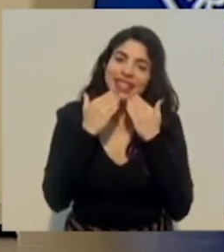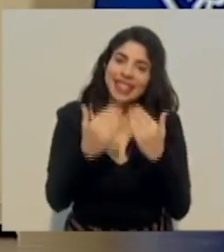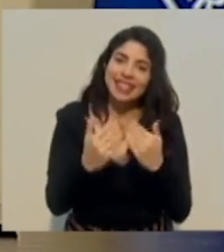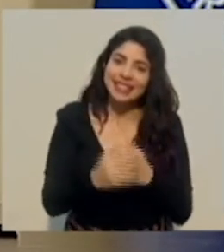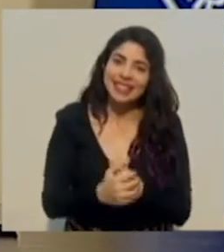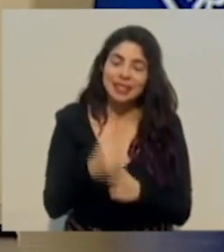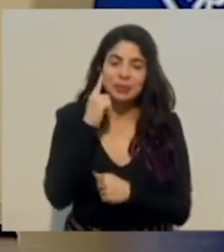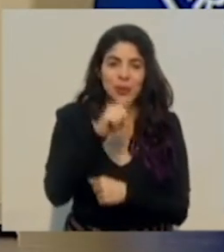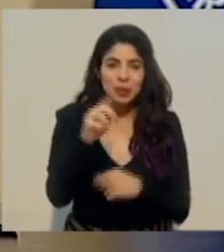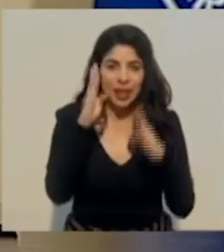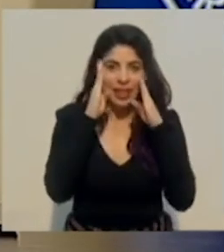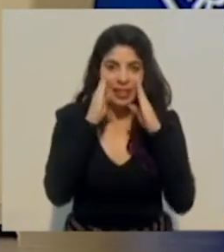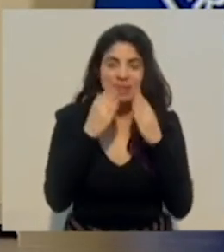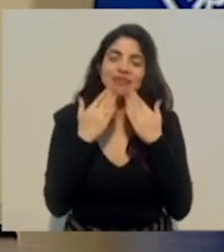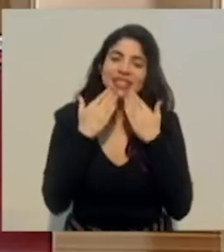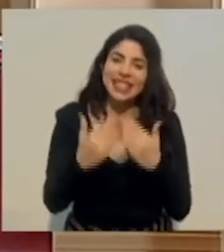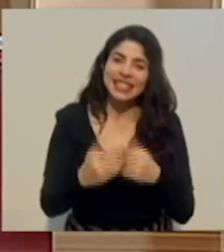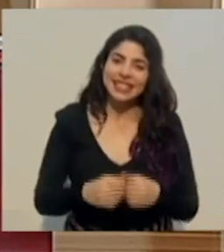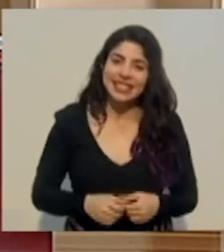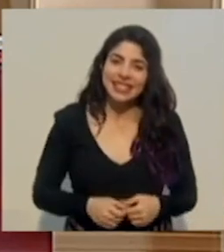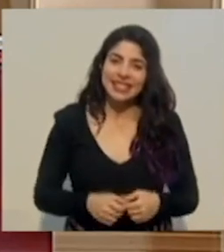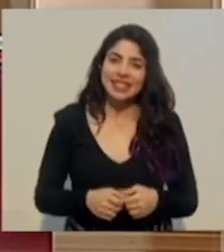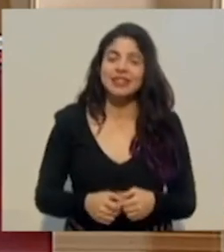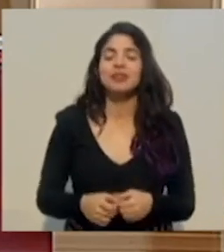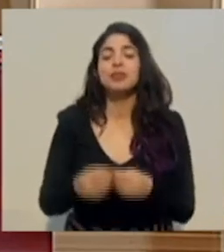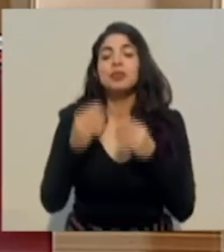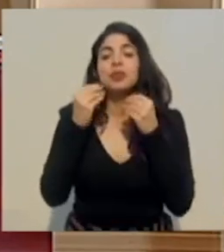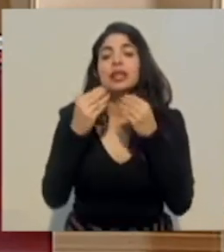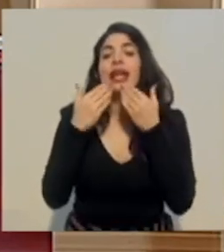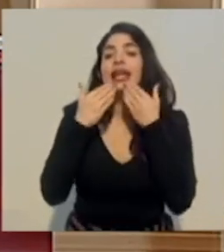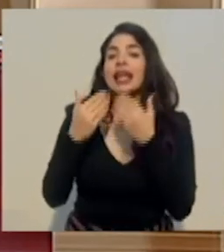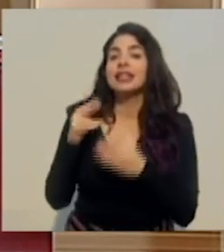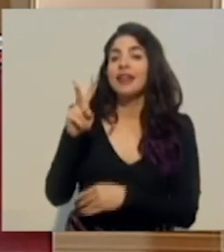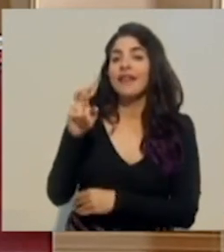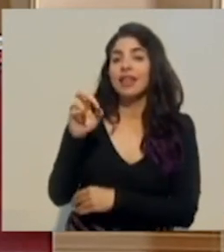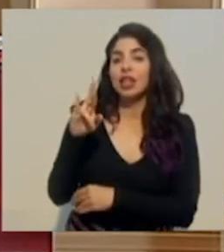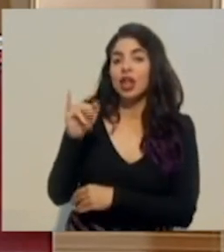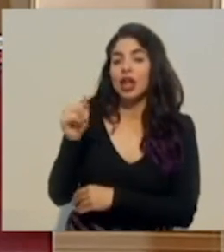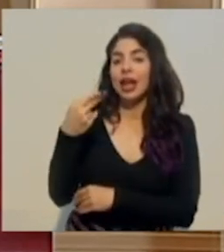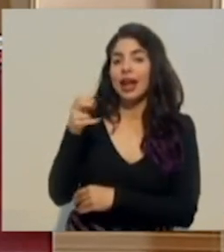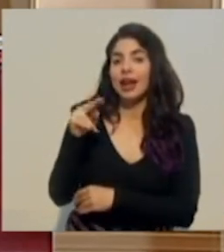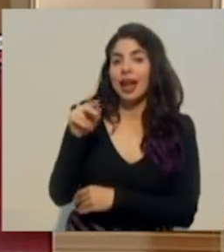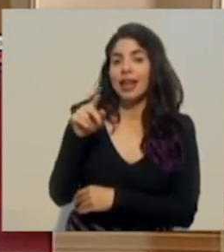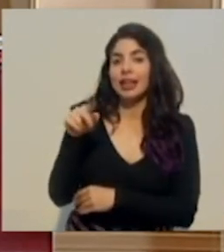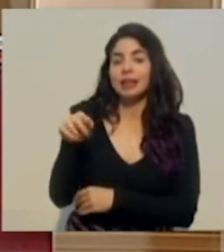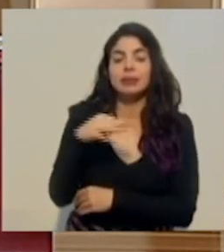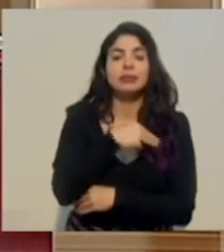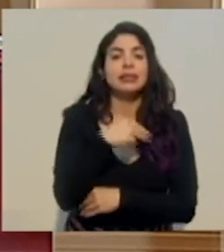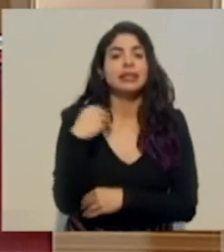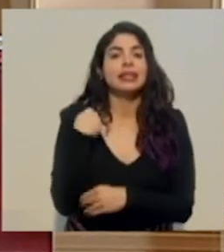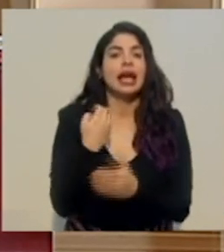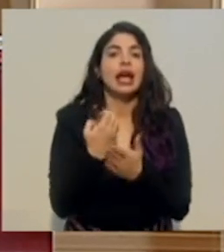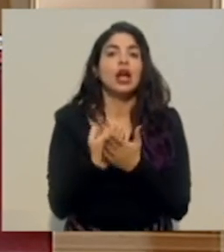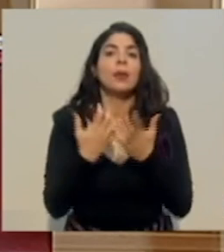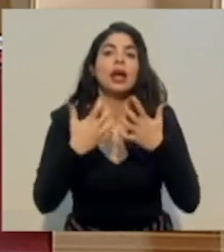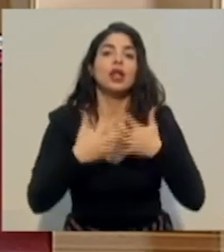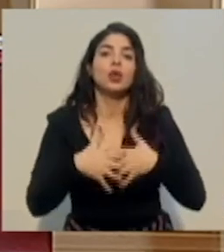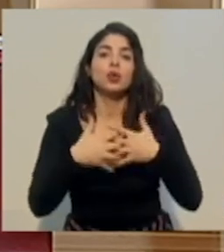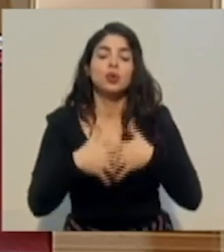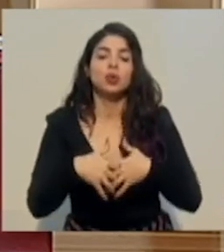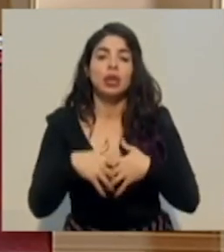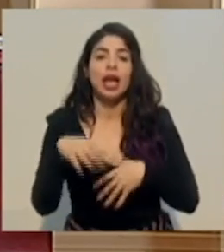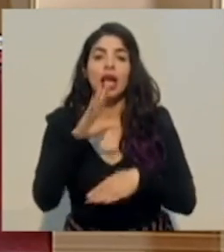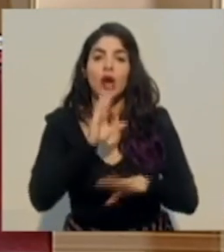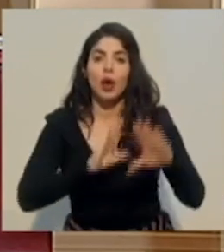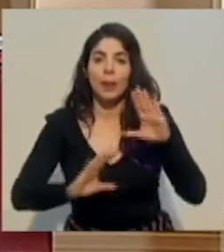Gracias. Muchas gracias a doña Victoria Hernández, ministra de Economía, Industria y Comercio. Le